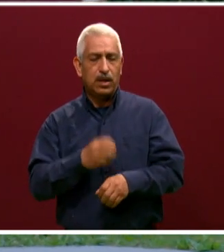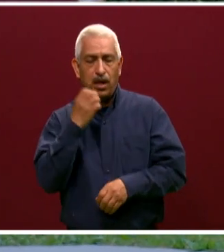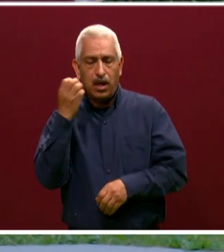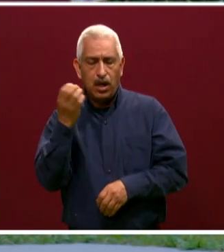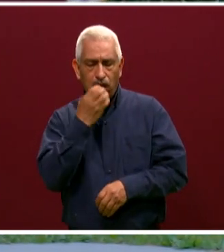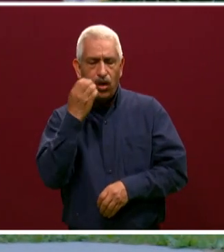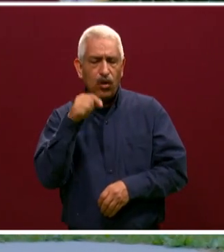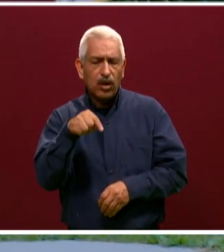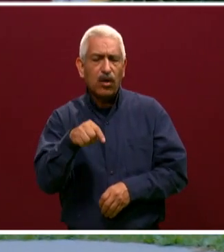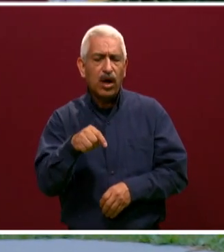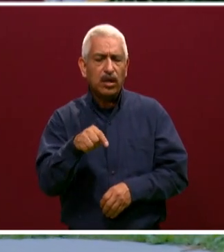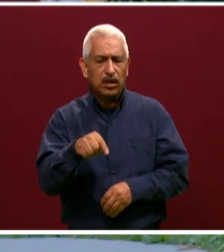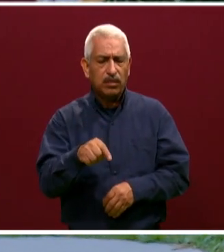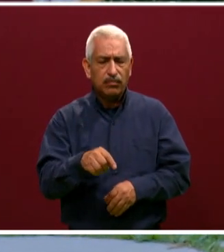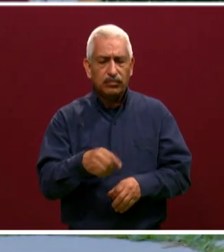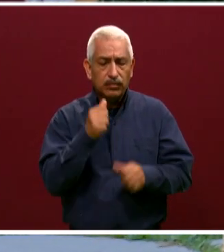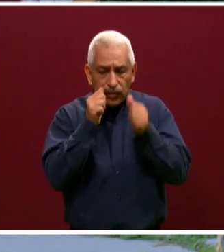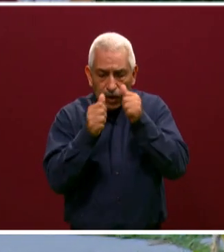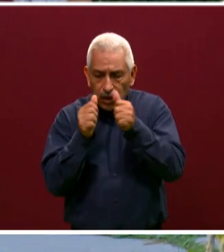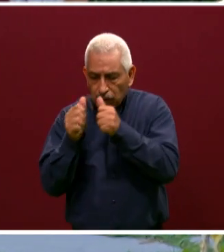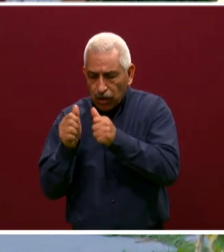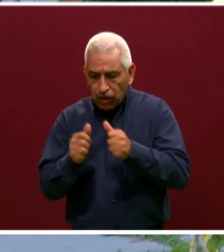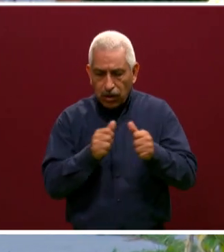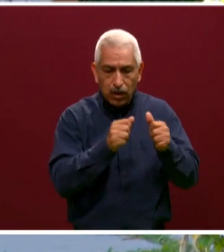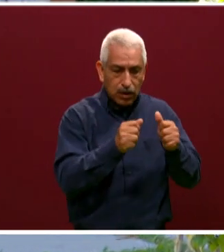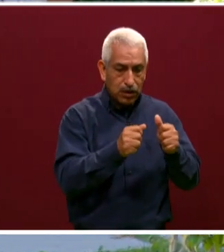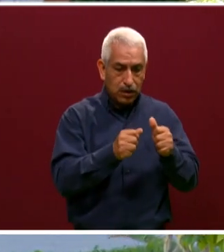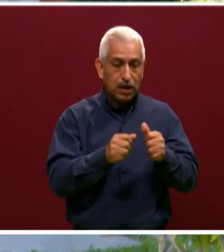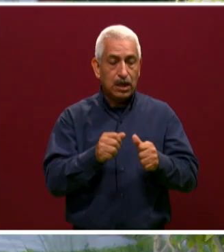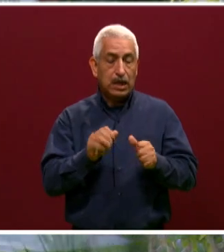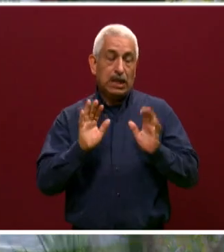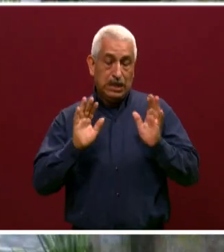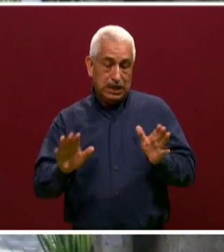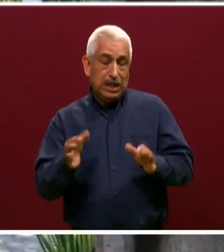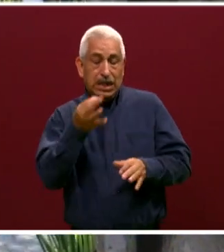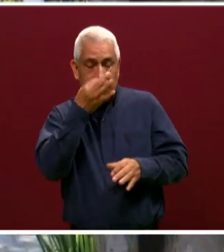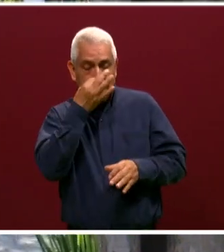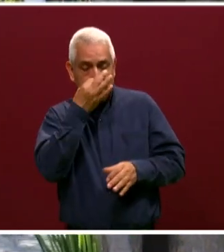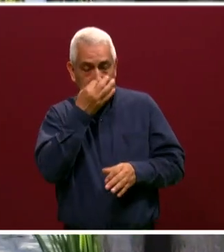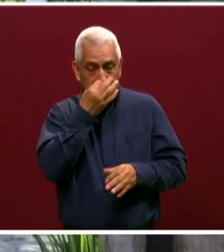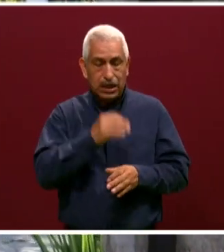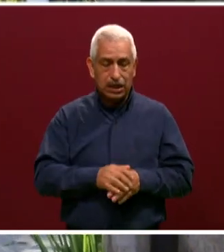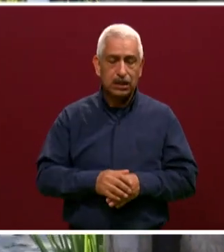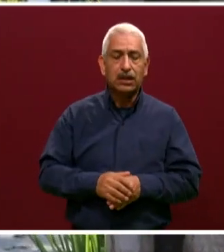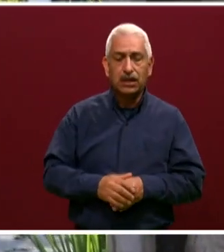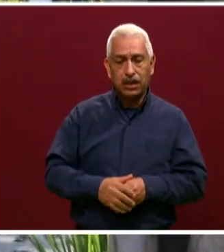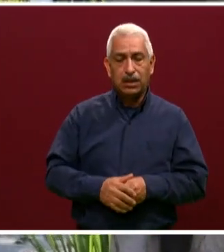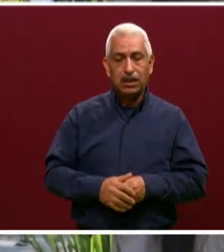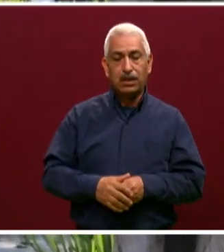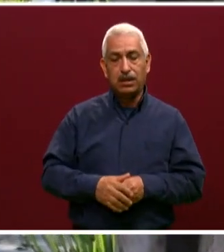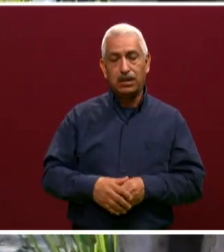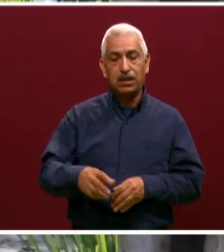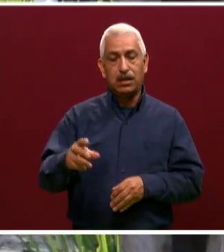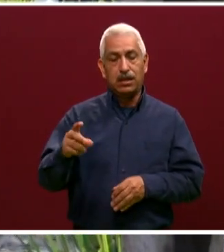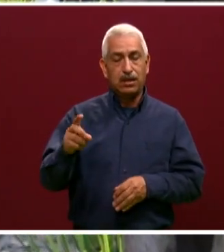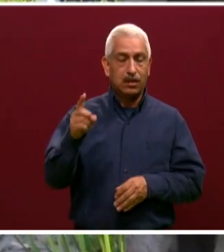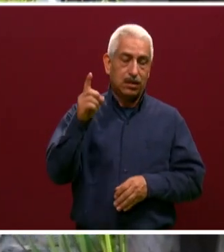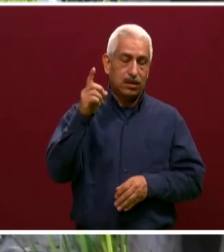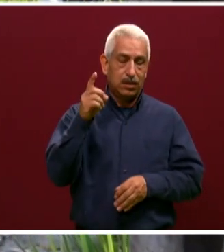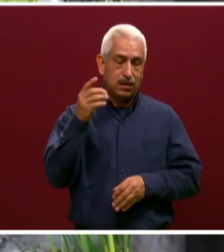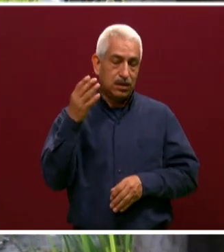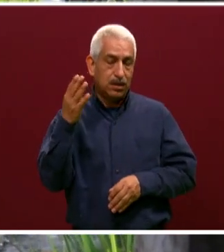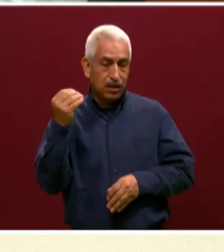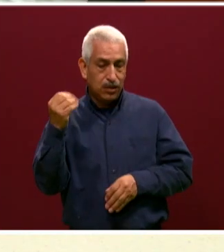Este año vamos a cumplir 39. Vamos por los 40. Ya vamos a hacer fiestas. Esperemos que ya haya pasado todo. que ya se pueda. Vamos a hacer un gran